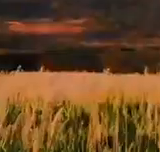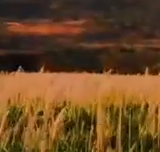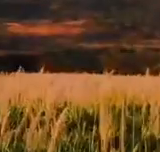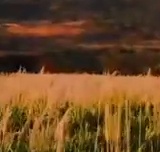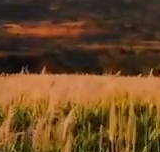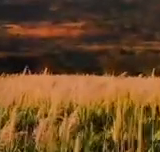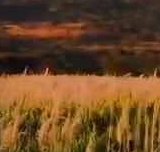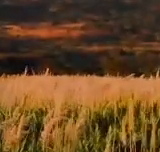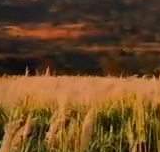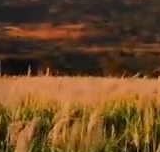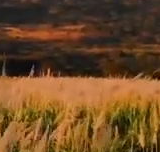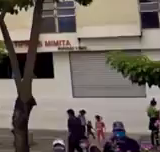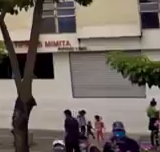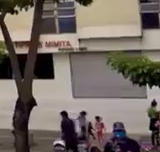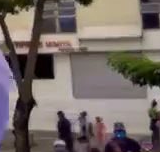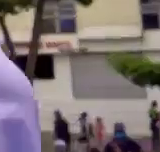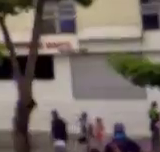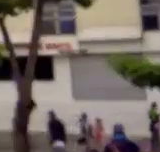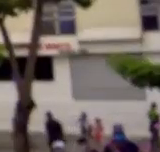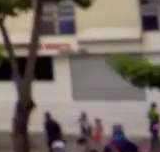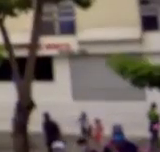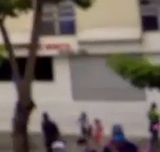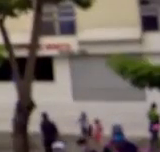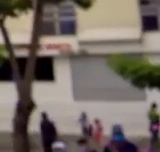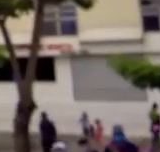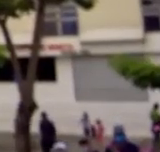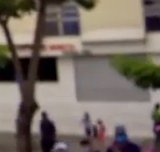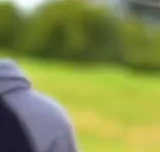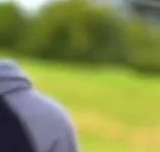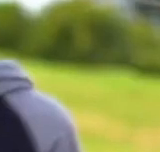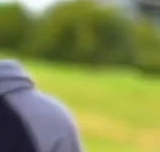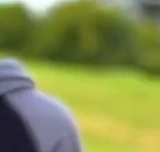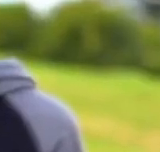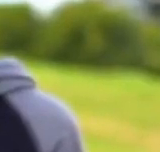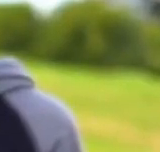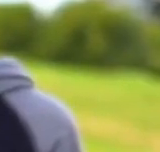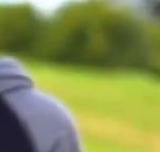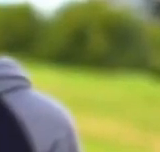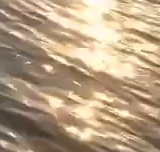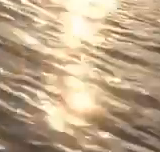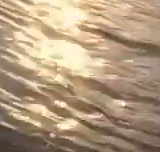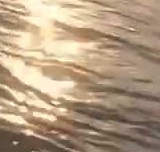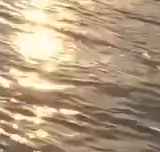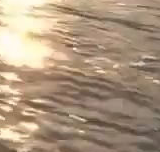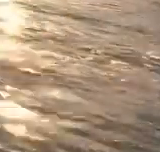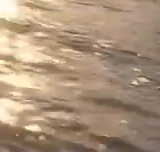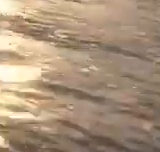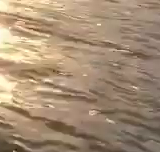Todos los canales y emisoras deben enlazarse a la cadena nacional de radio y televisión.